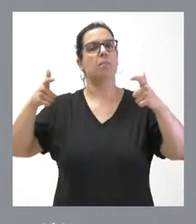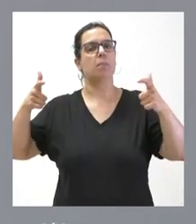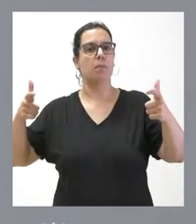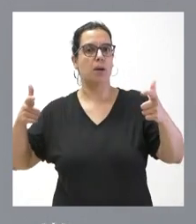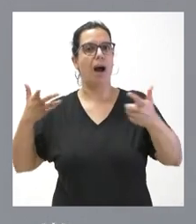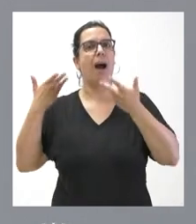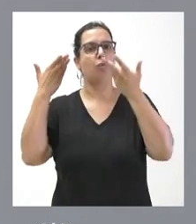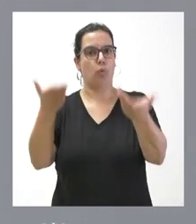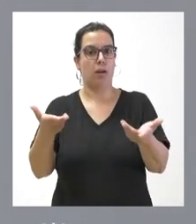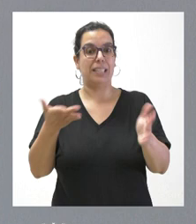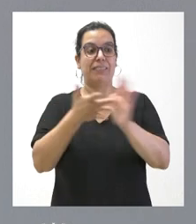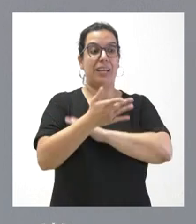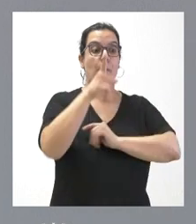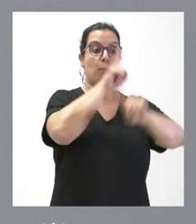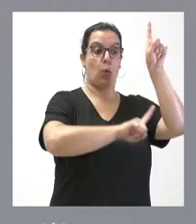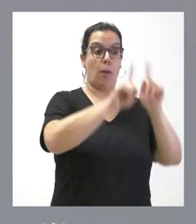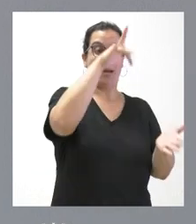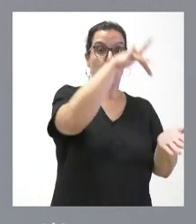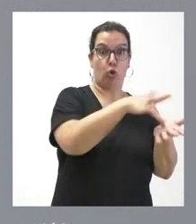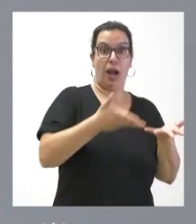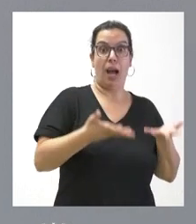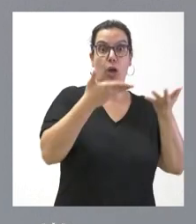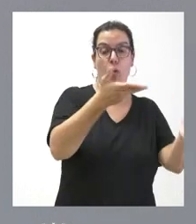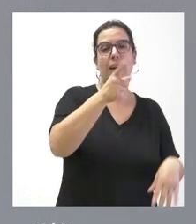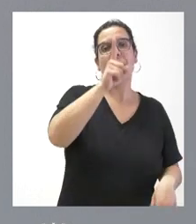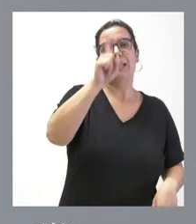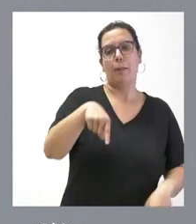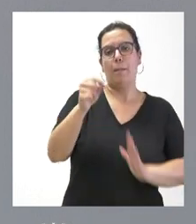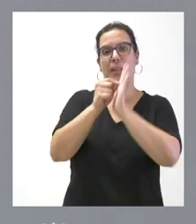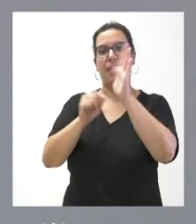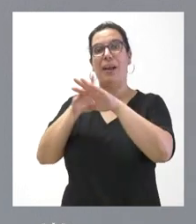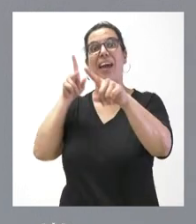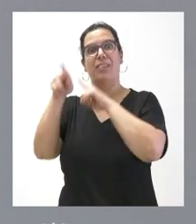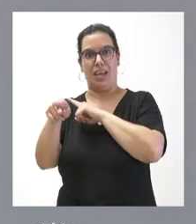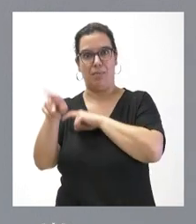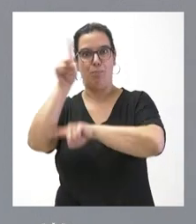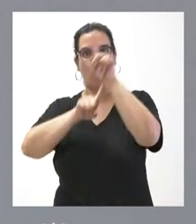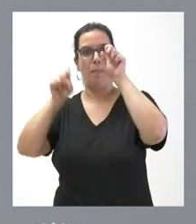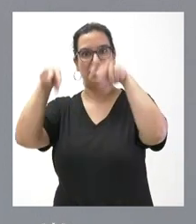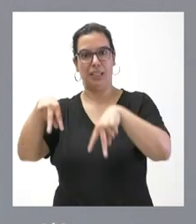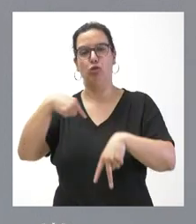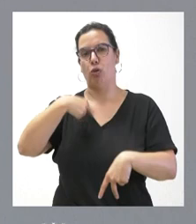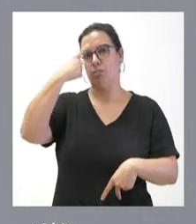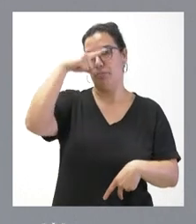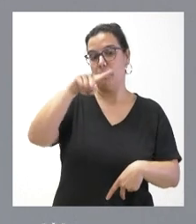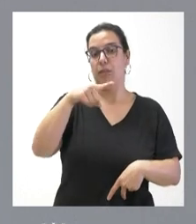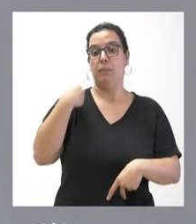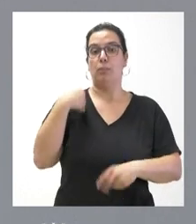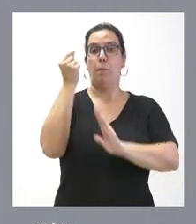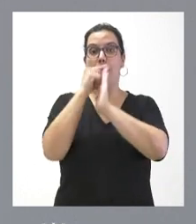solo de ayudar a quien sufre el problema, sino también en algunas medidas de poder evitar que el problema surge. Yo estoy convencido que cuando se toman las medidas